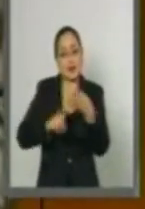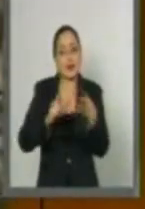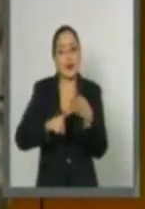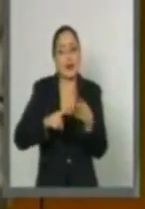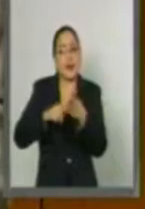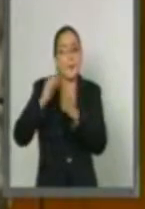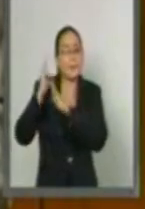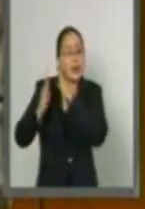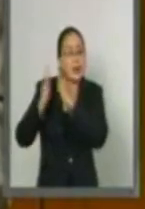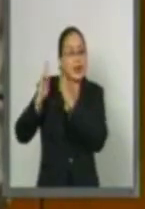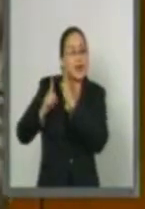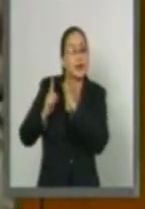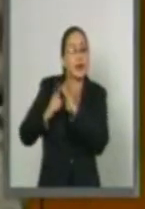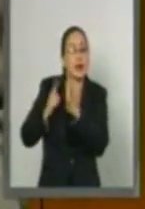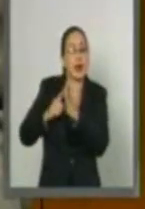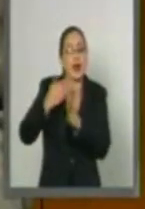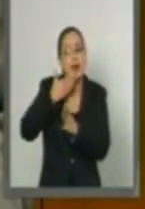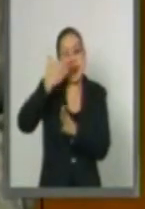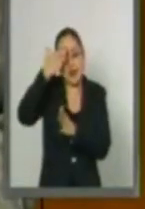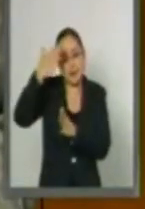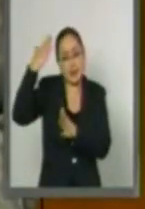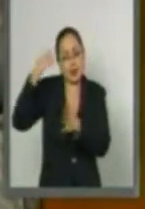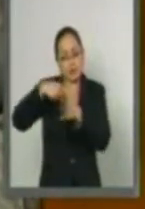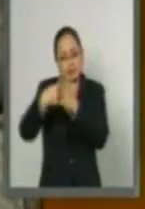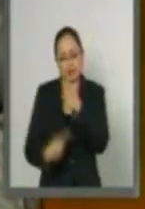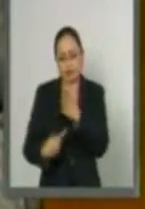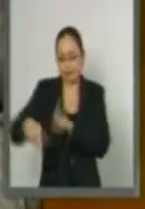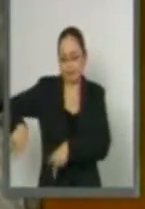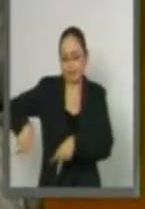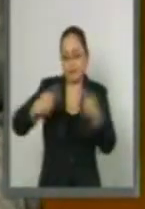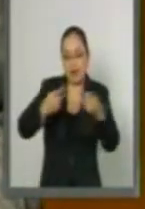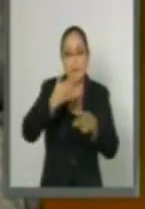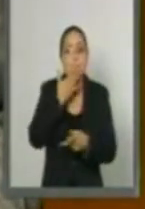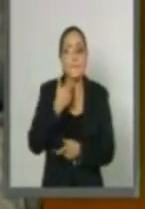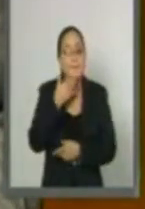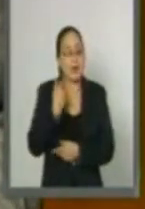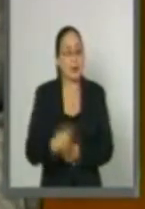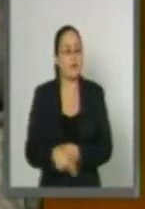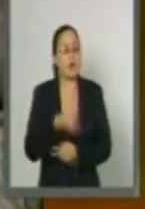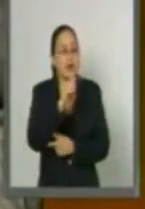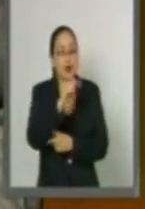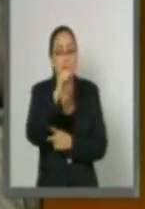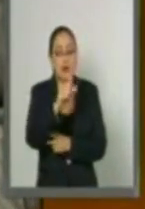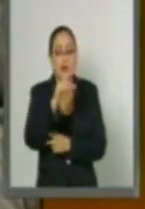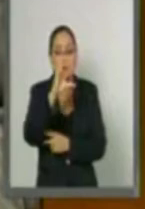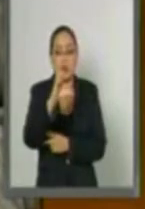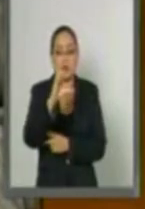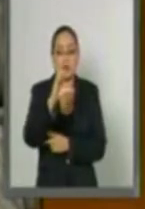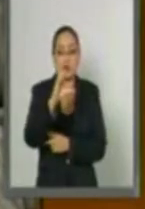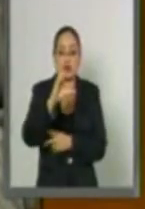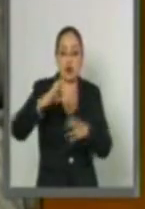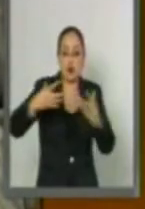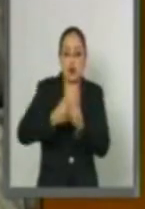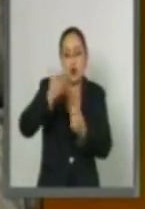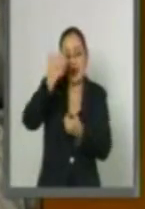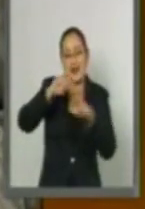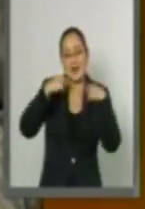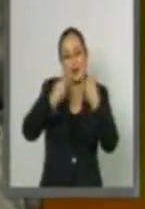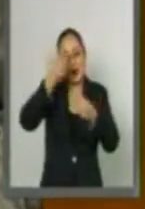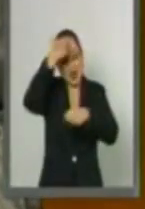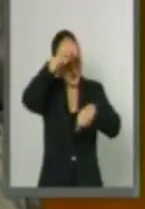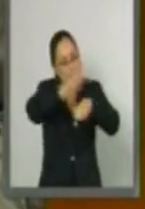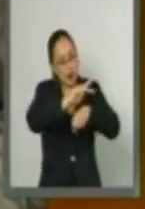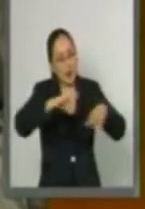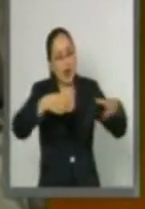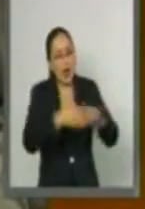Bélgica, Arabia Saudita, entre otros. En el Tratado de Libre Comercio entre México y la Unión Europea, la miel